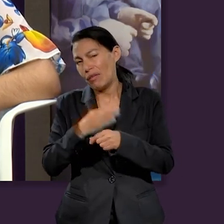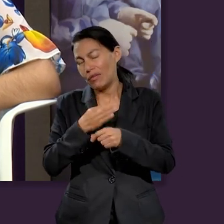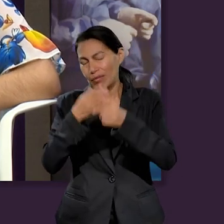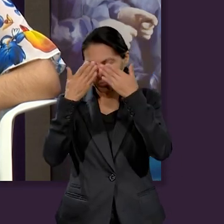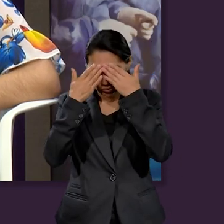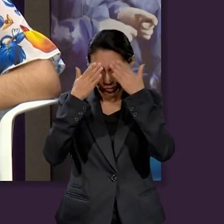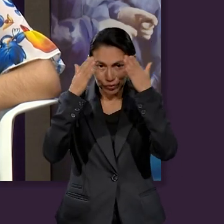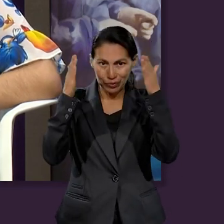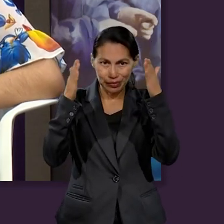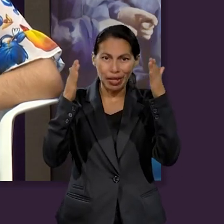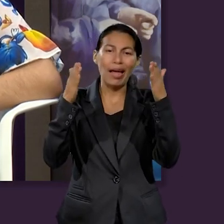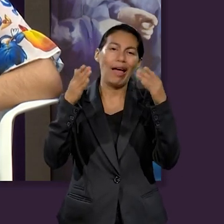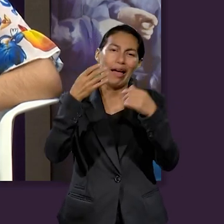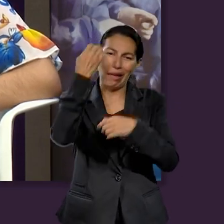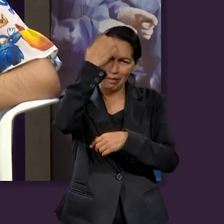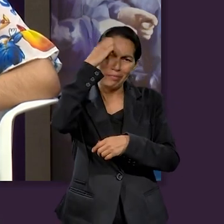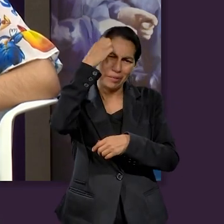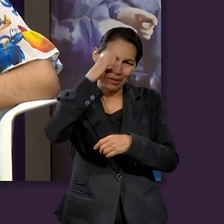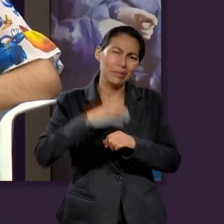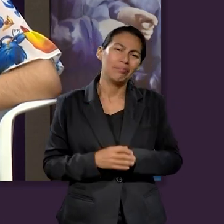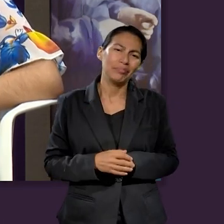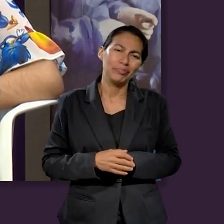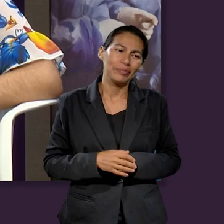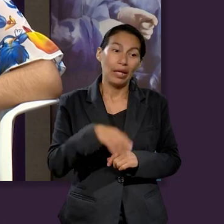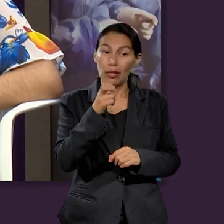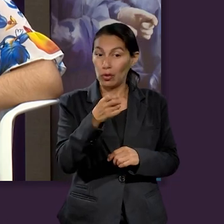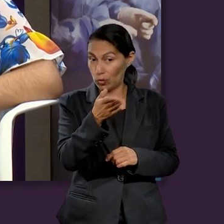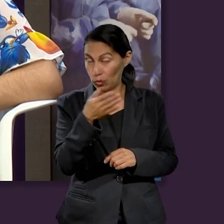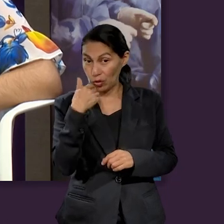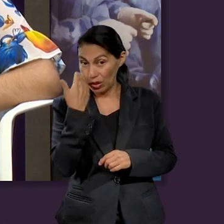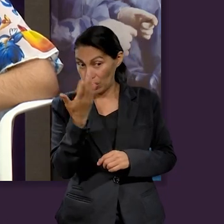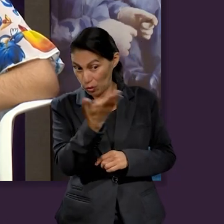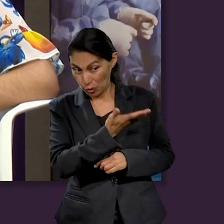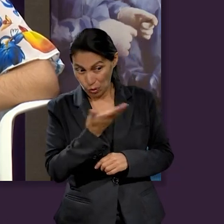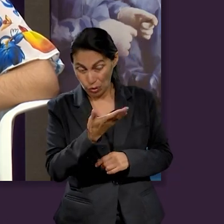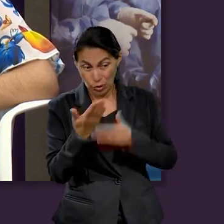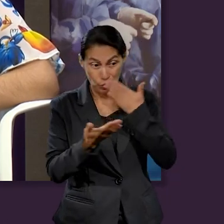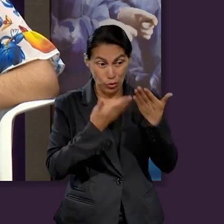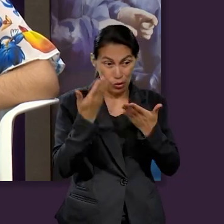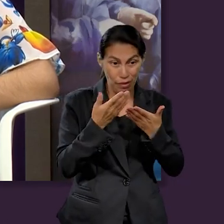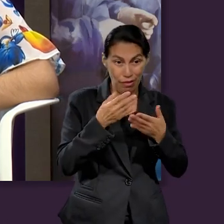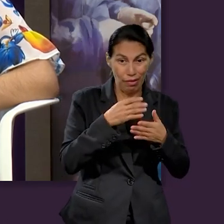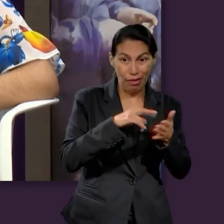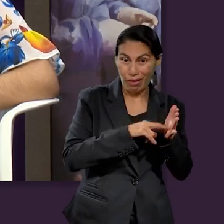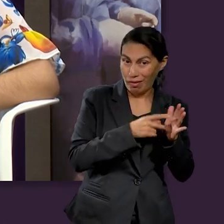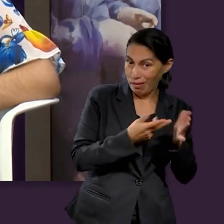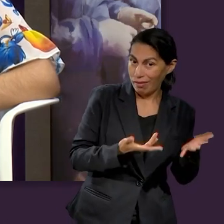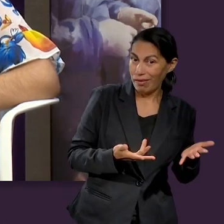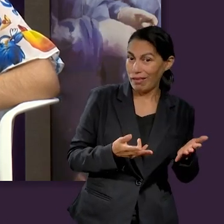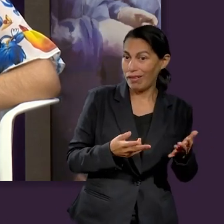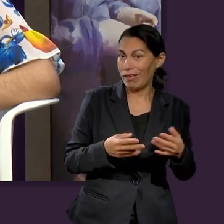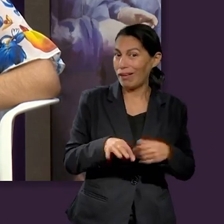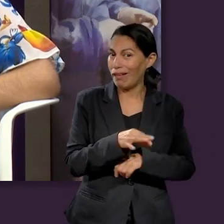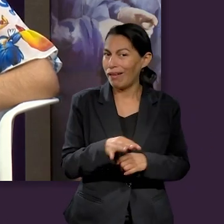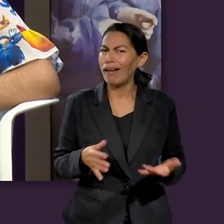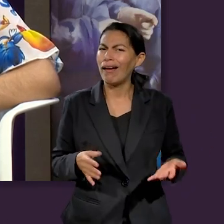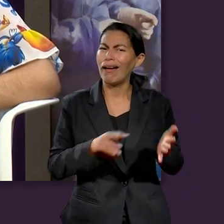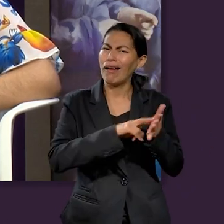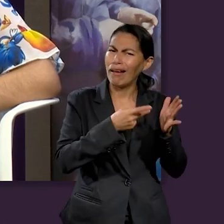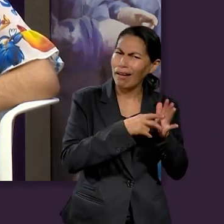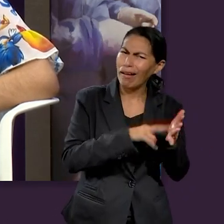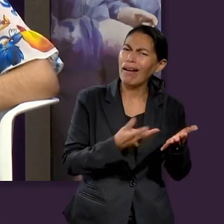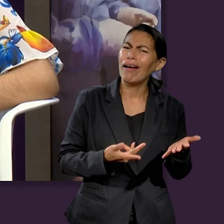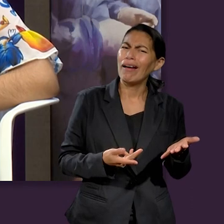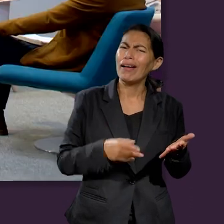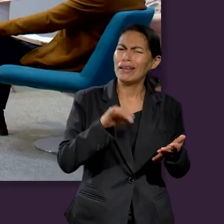administración siendo que poco a poco voy mejorando ese aspecto que antes no tenía como que bien definido. Entonces, siento que se iba mejorando con el tiempo por medio de las